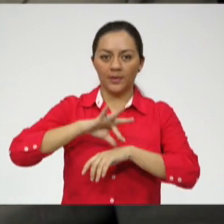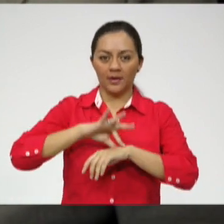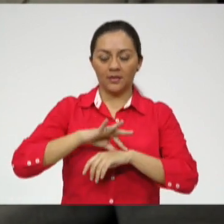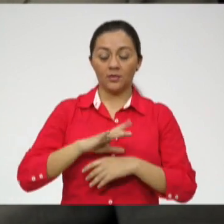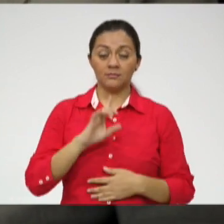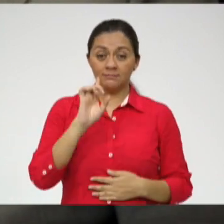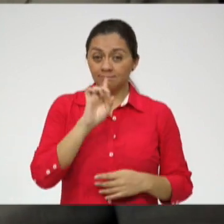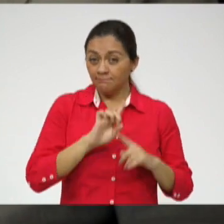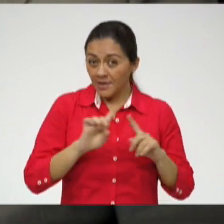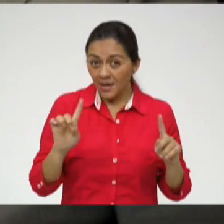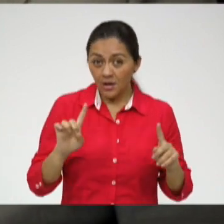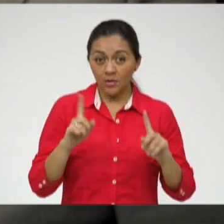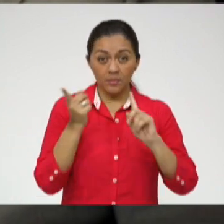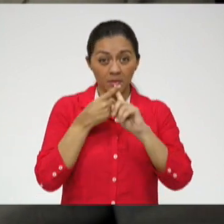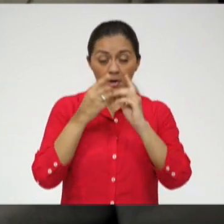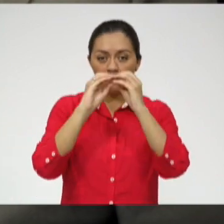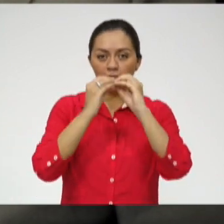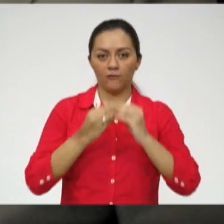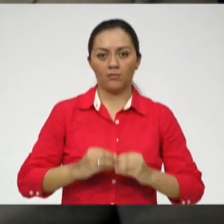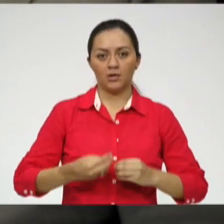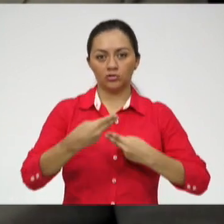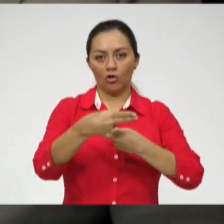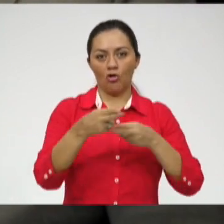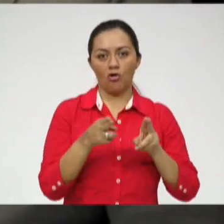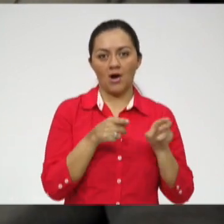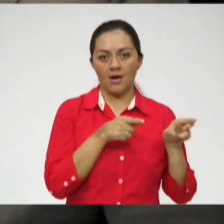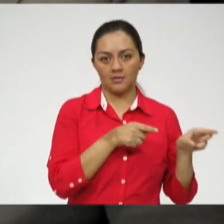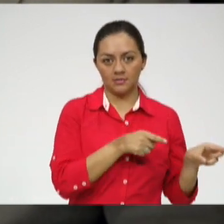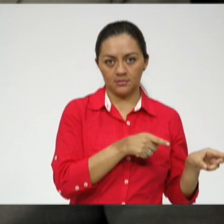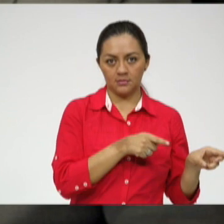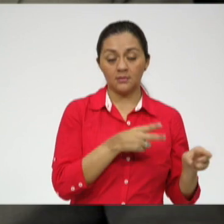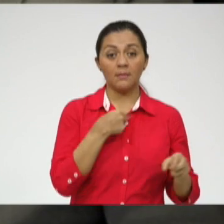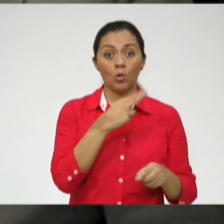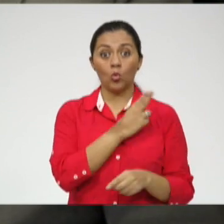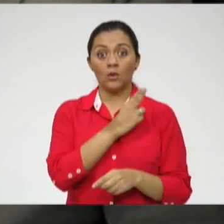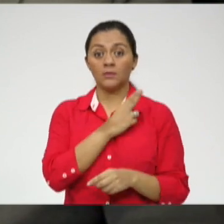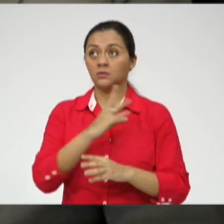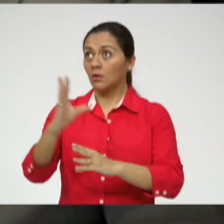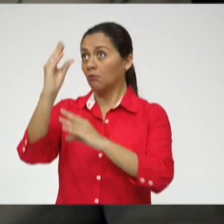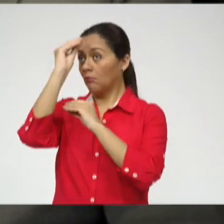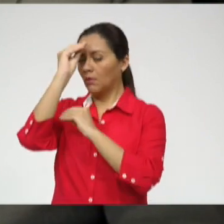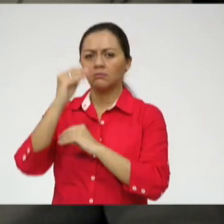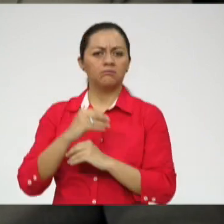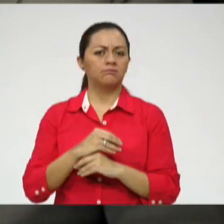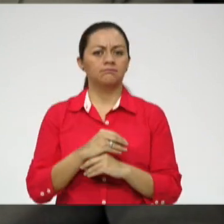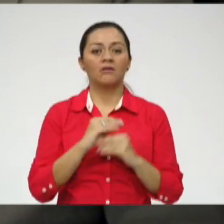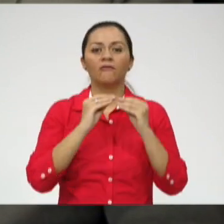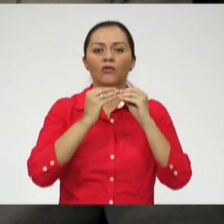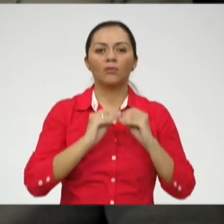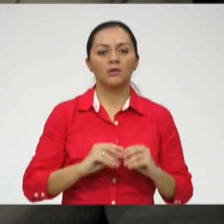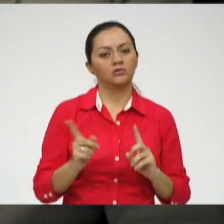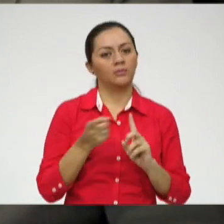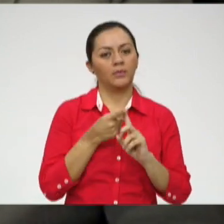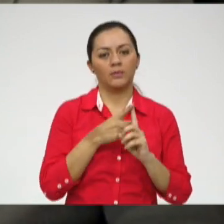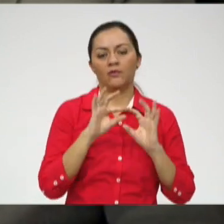hogar, eso no da la universidad. Si la formación no está bien, qué lástima. Tengo el riesgo de que aunque